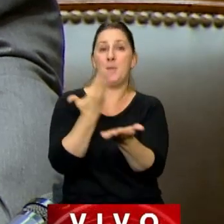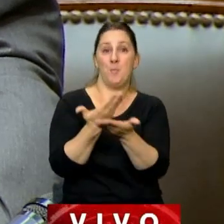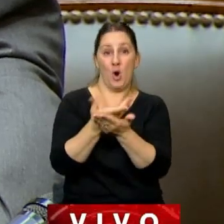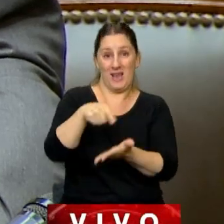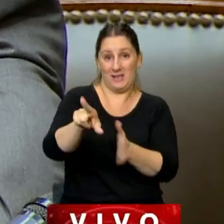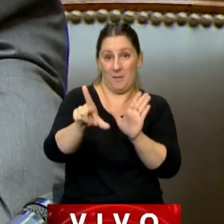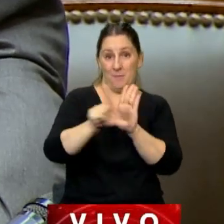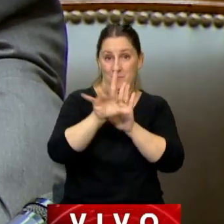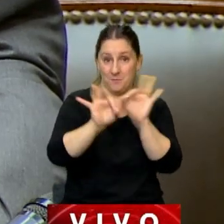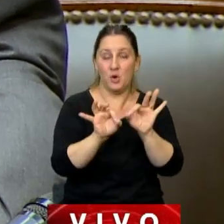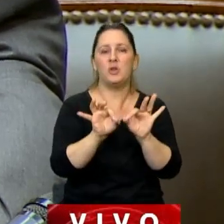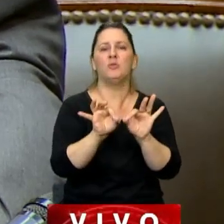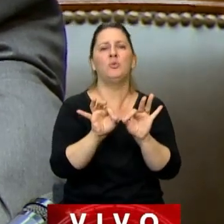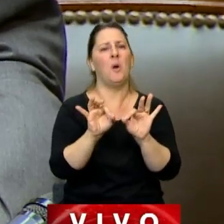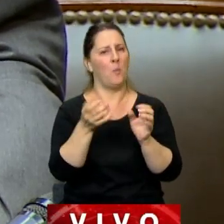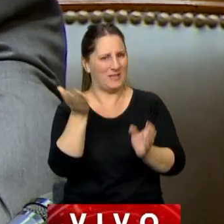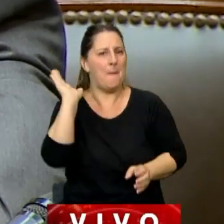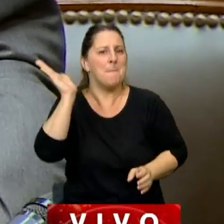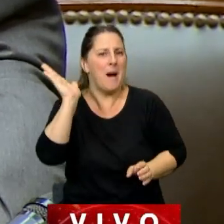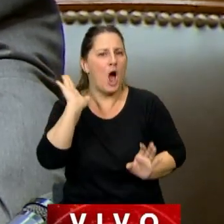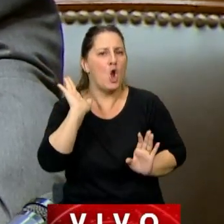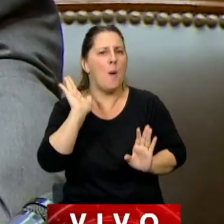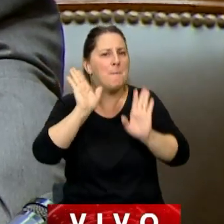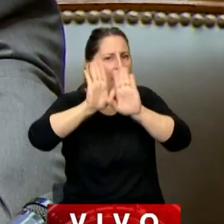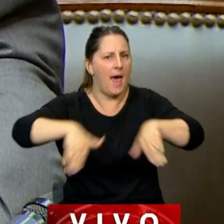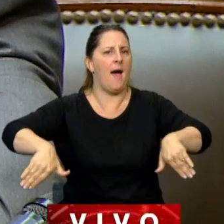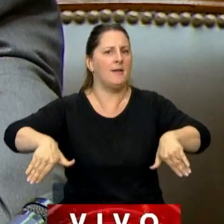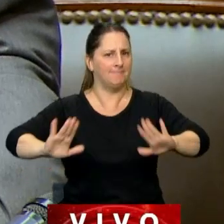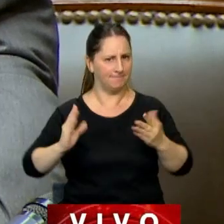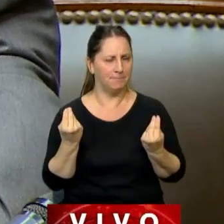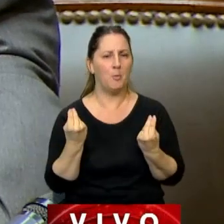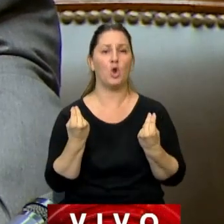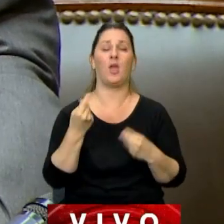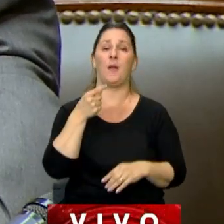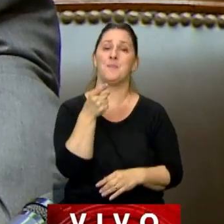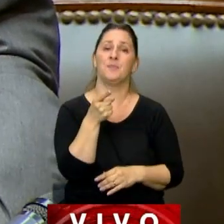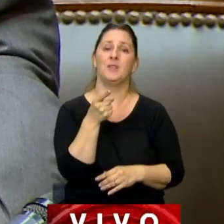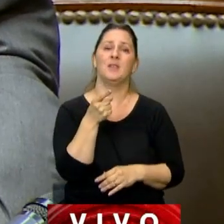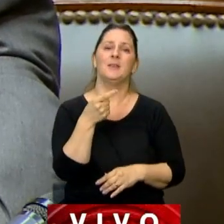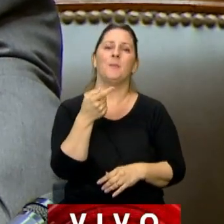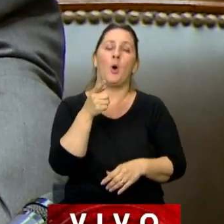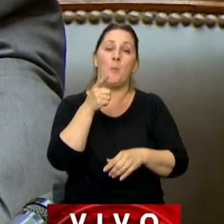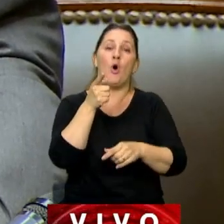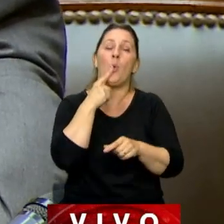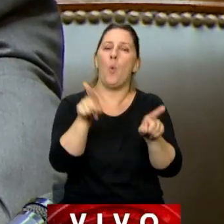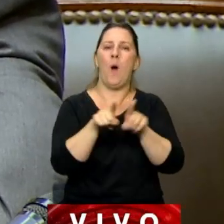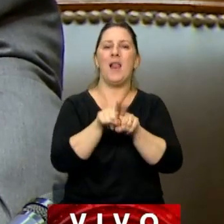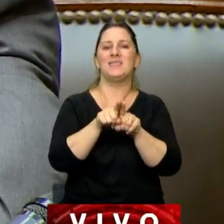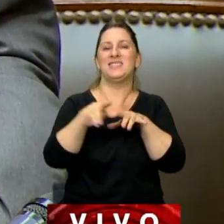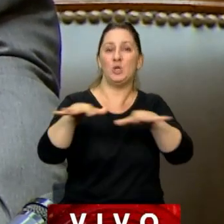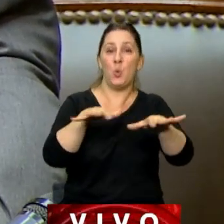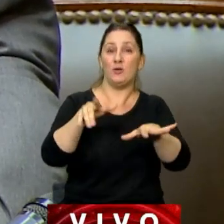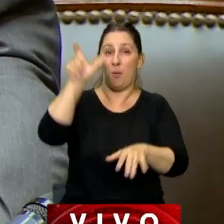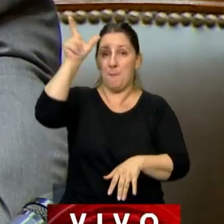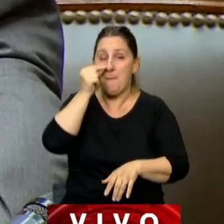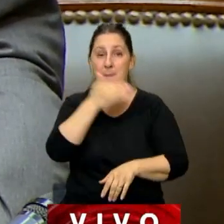proyecto de ley puede ser contraproducente para la atención del niño, porque básicamente casi le impide o le complica muchísimo